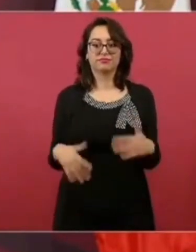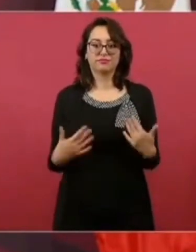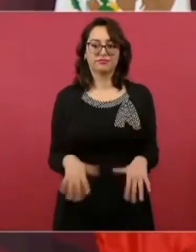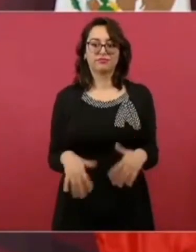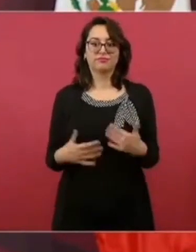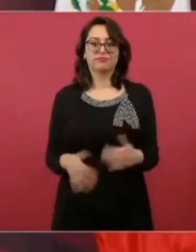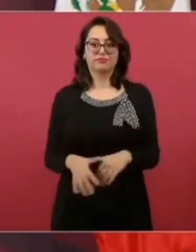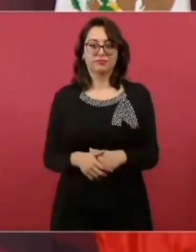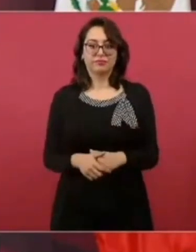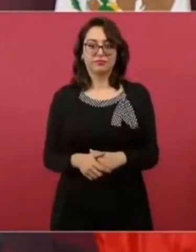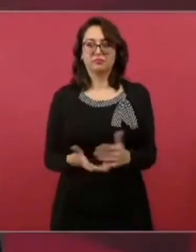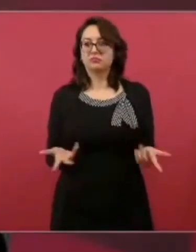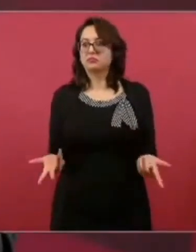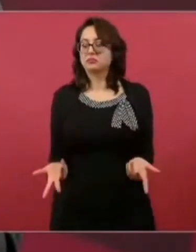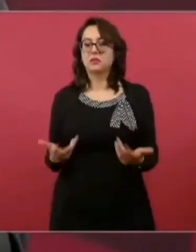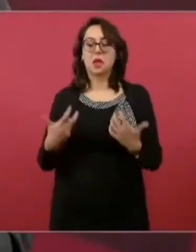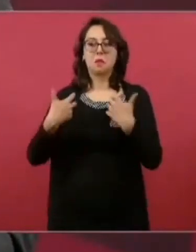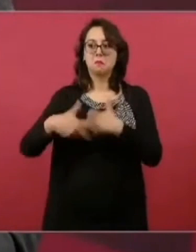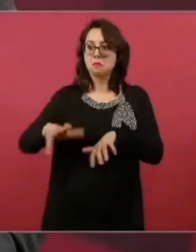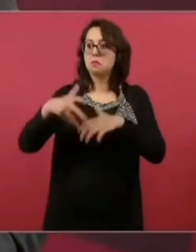Entonces, no represión.